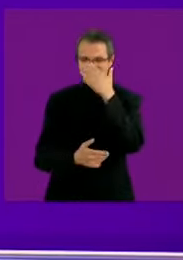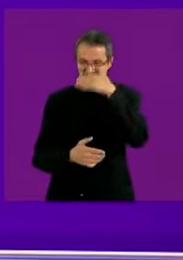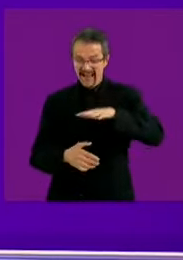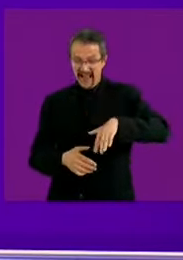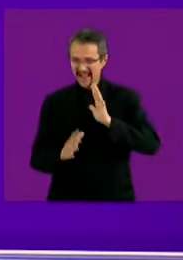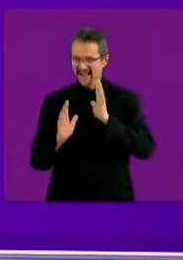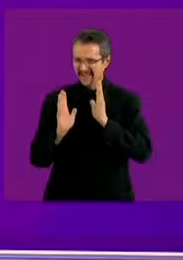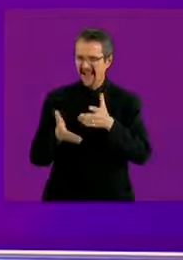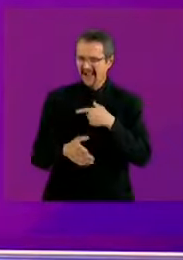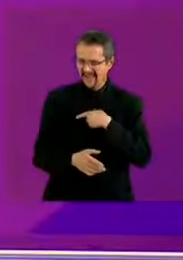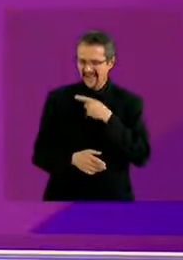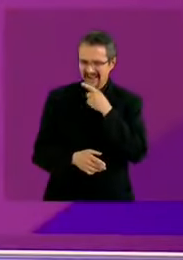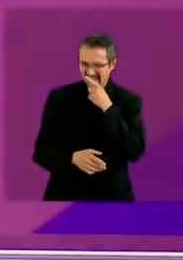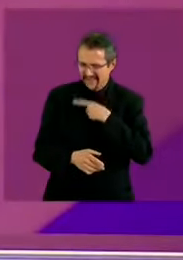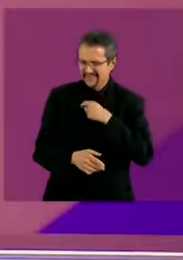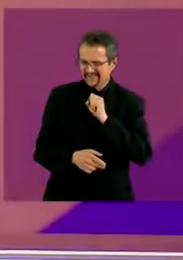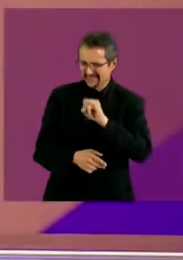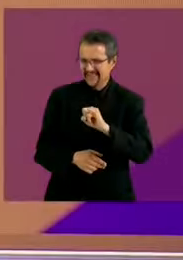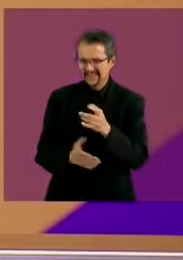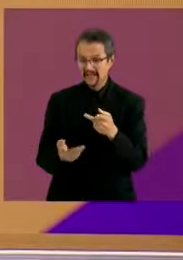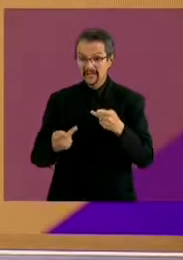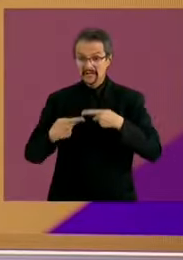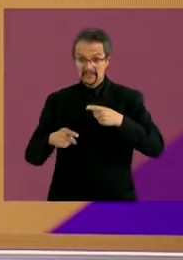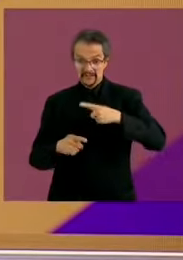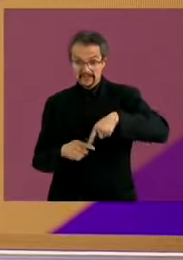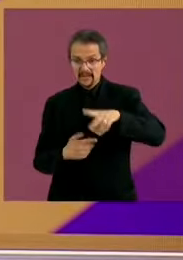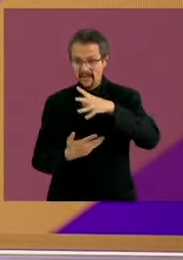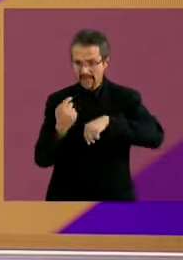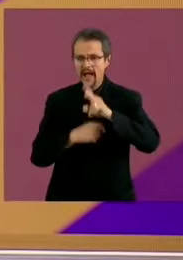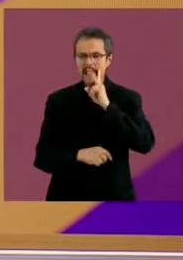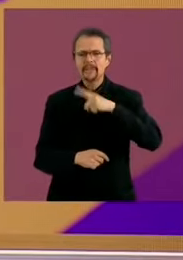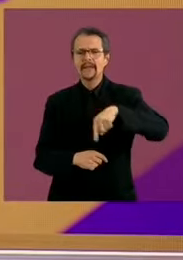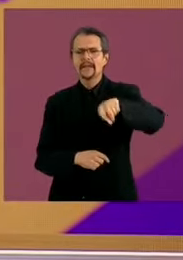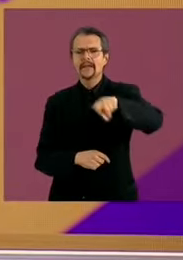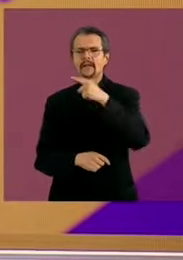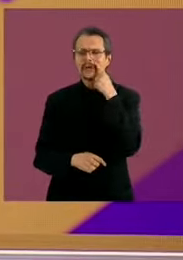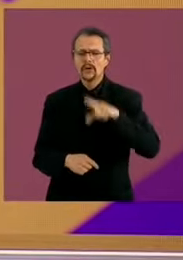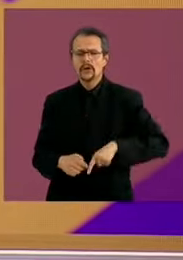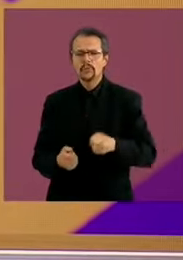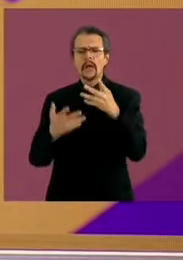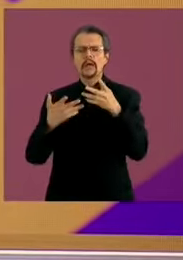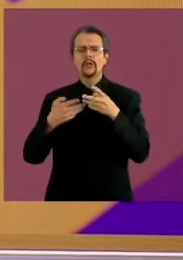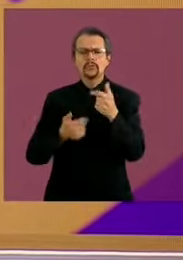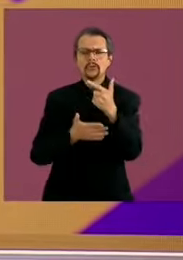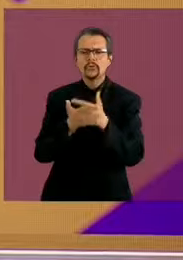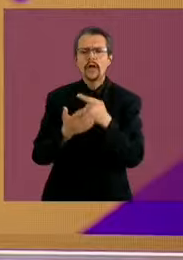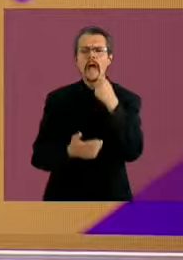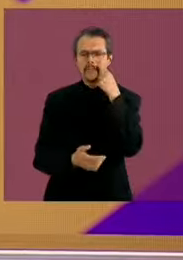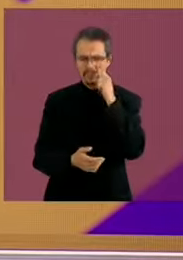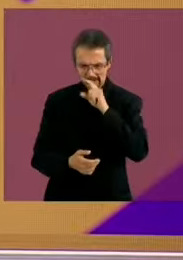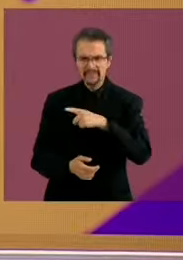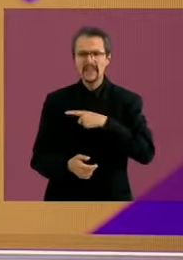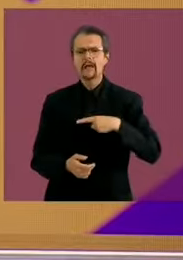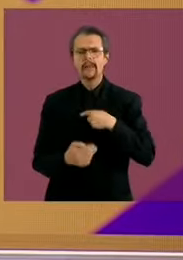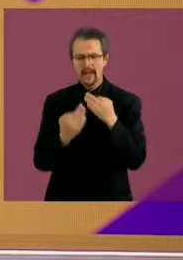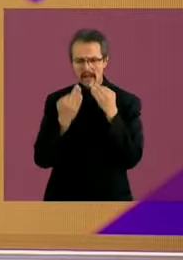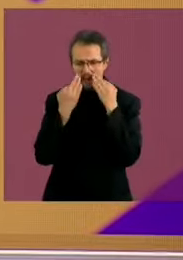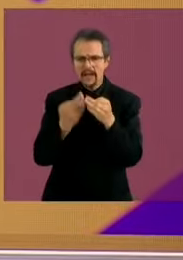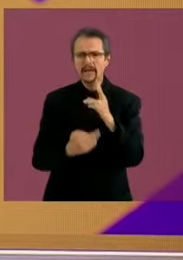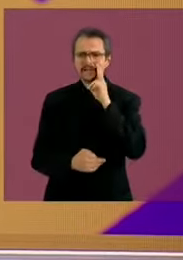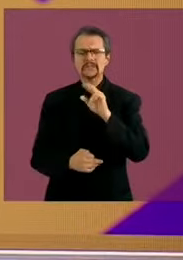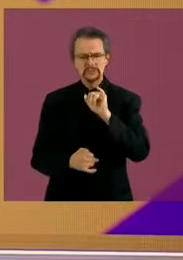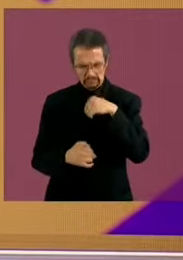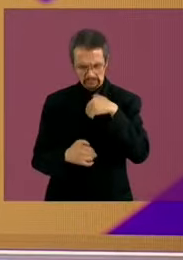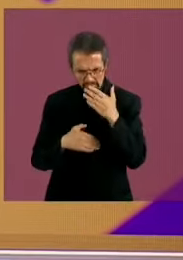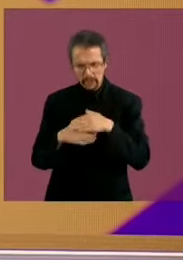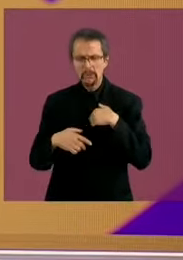corriente. ¿Por qué los ciudadanos no pueden saber cuánto gasta el gobierno? Yo me comprometo a que la contabilidad está en línea, que los